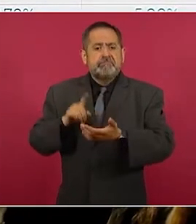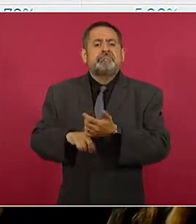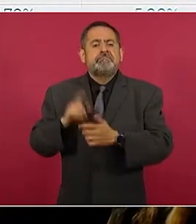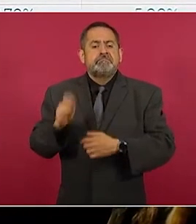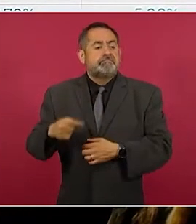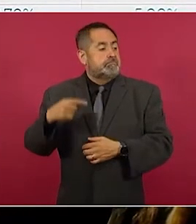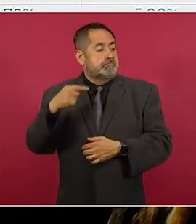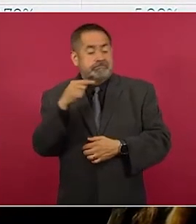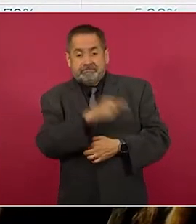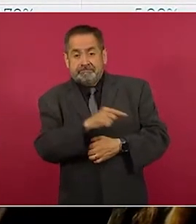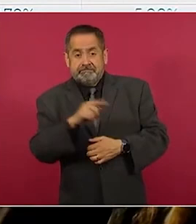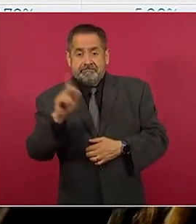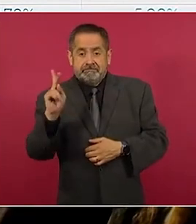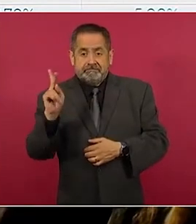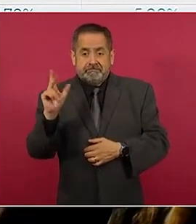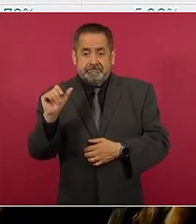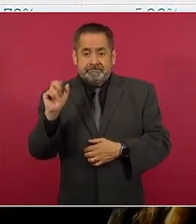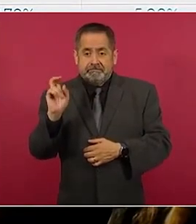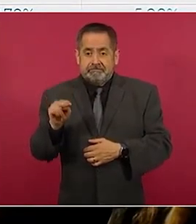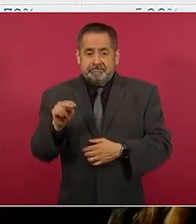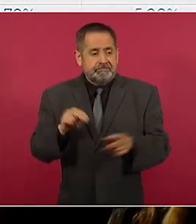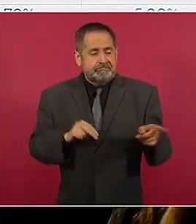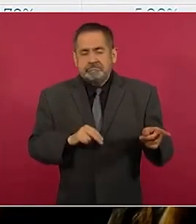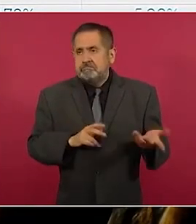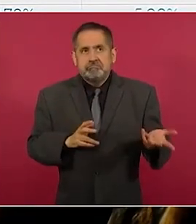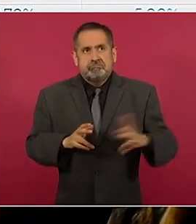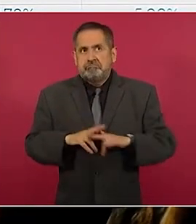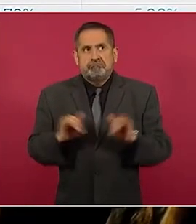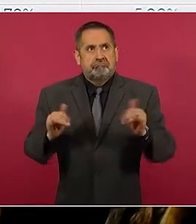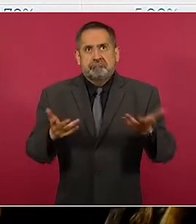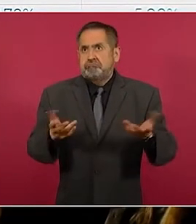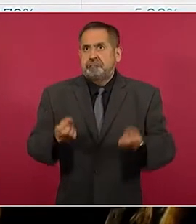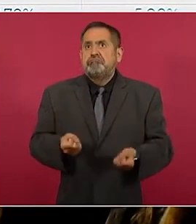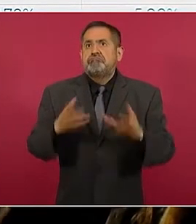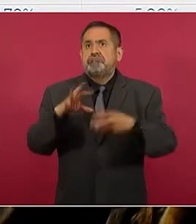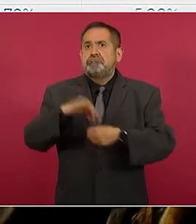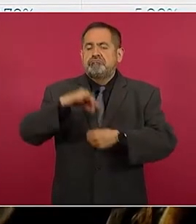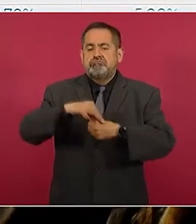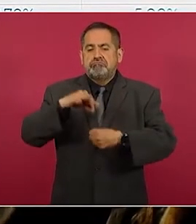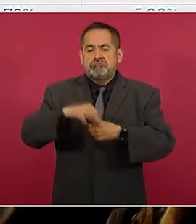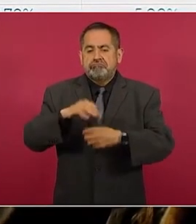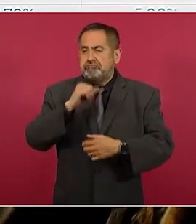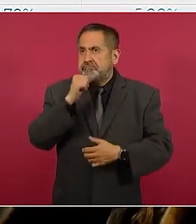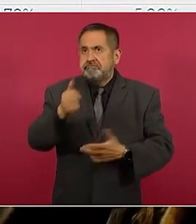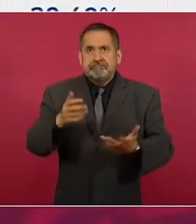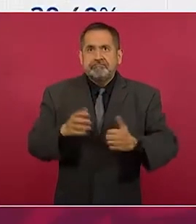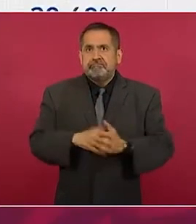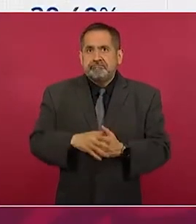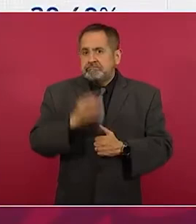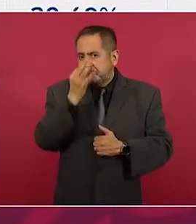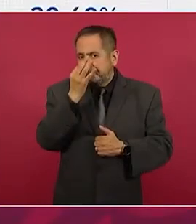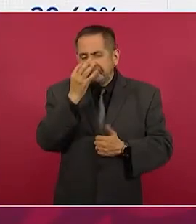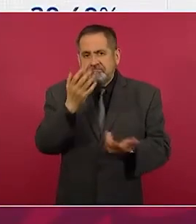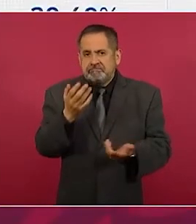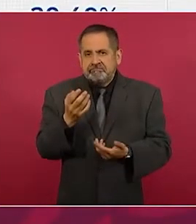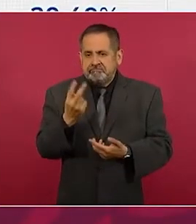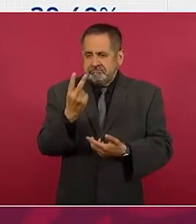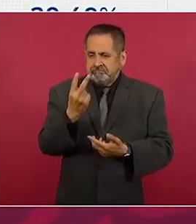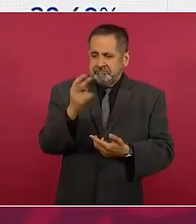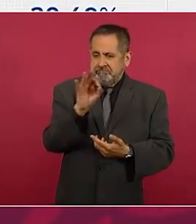no llegó al 2 por ciento,